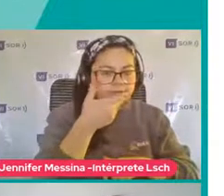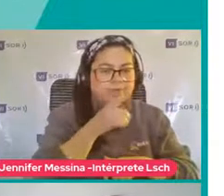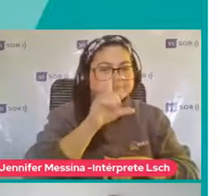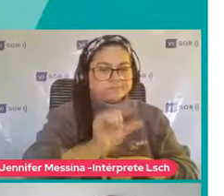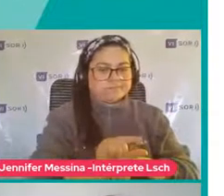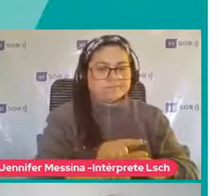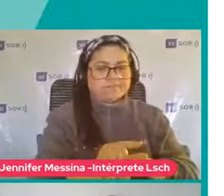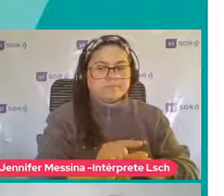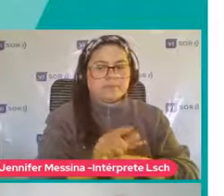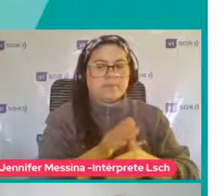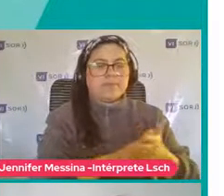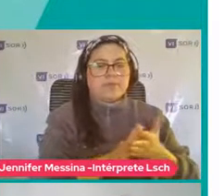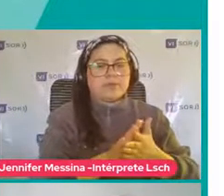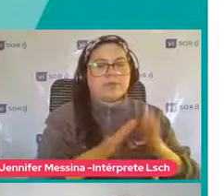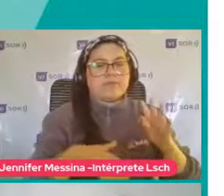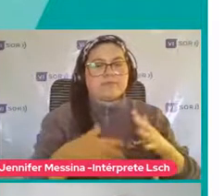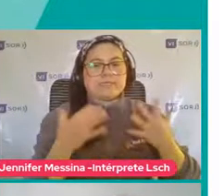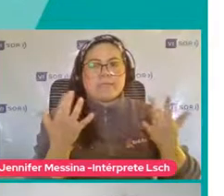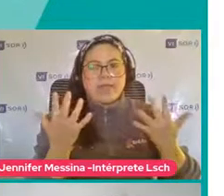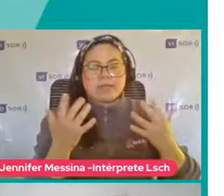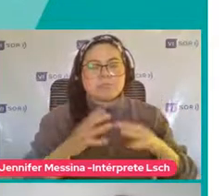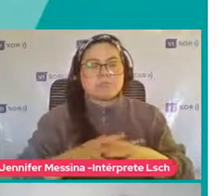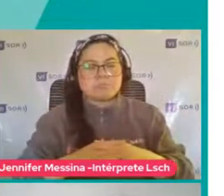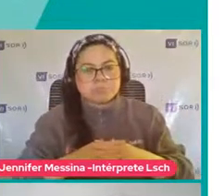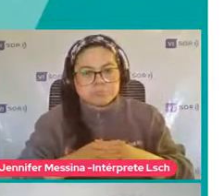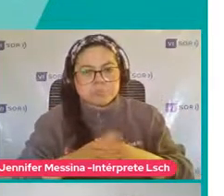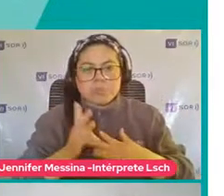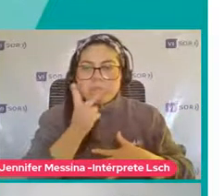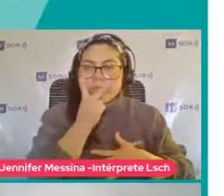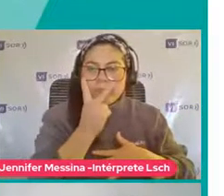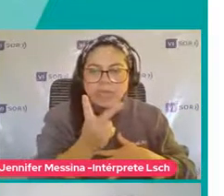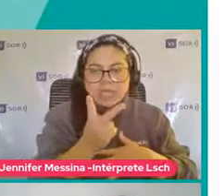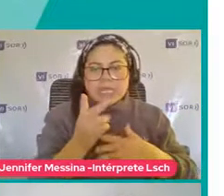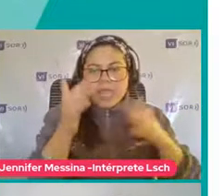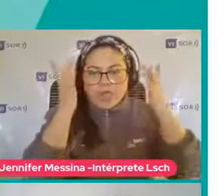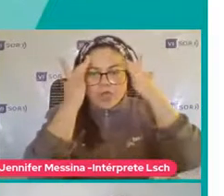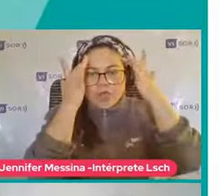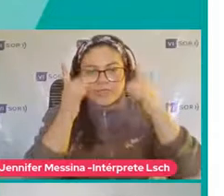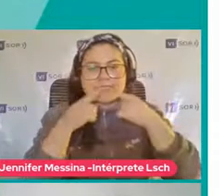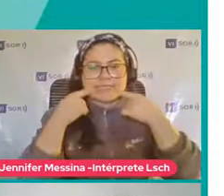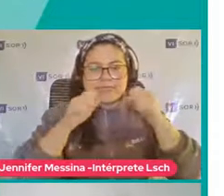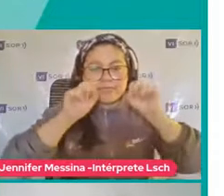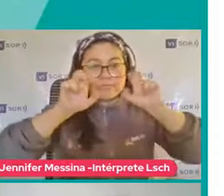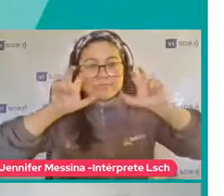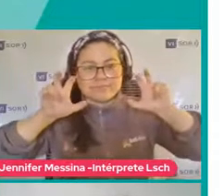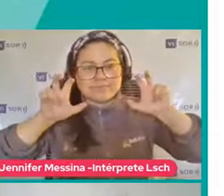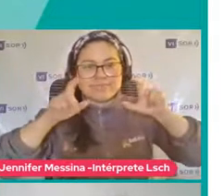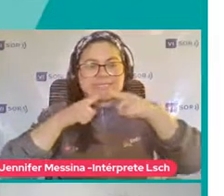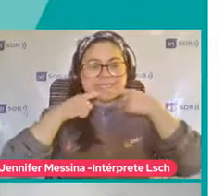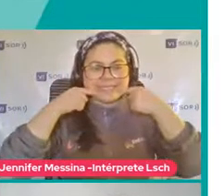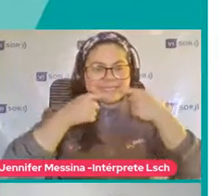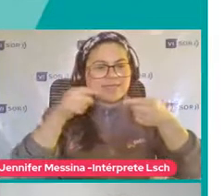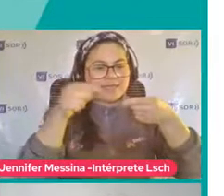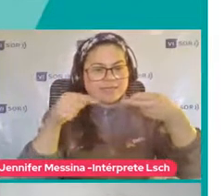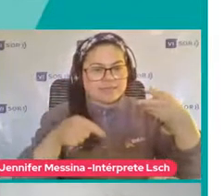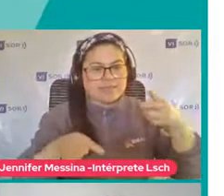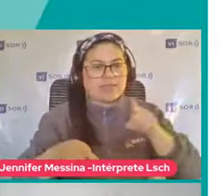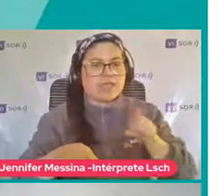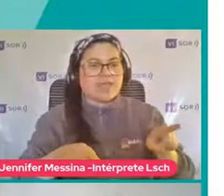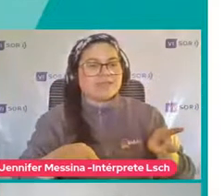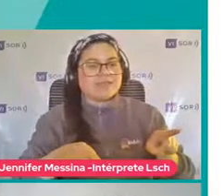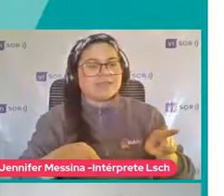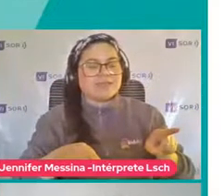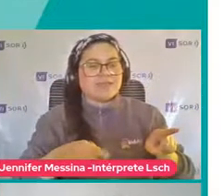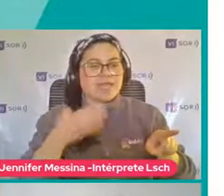ejemplo Uno se apoya En las manos Uno mira Uno cuando está contento Se alegra ¿Cierto? Abre los ojos La sonrisa Etcétera Esto está En